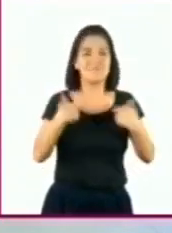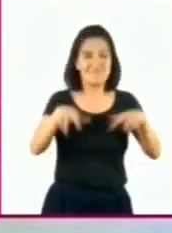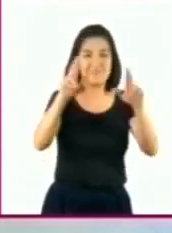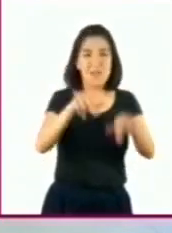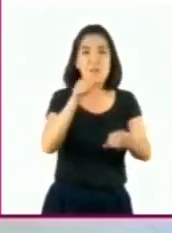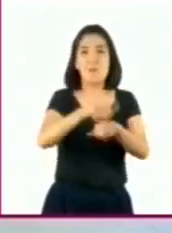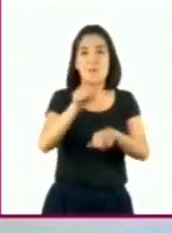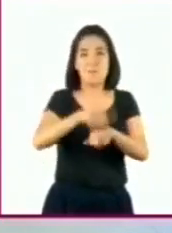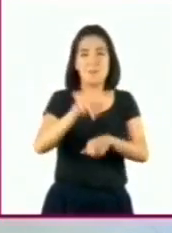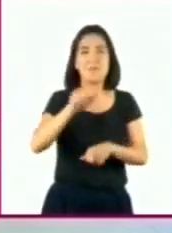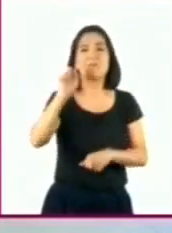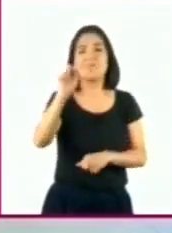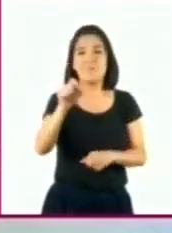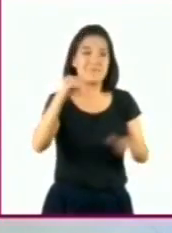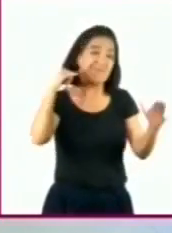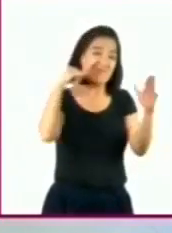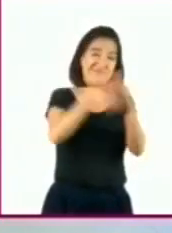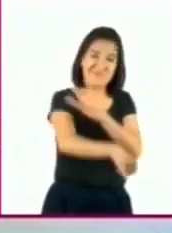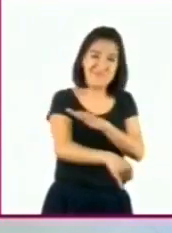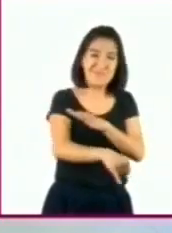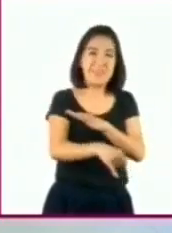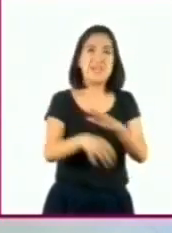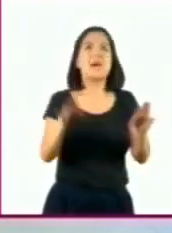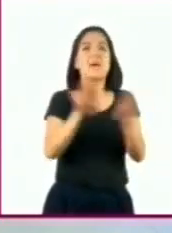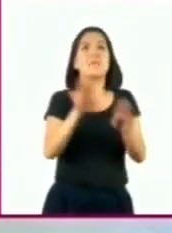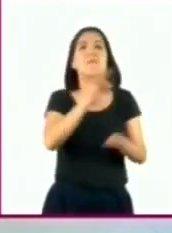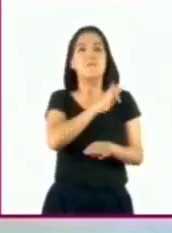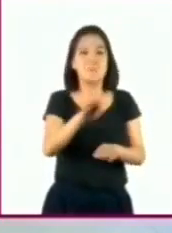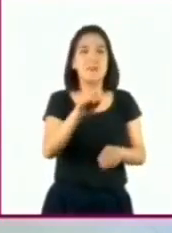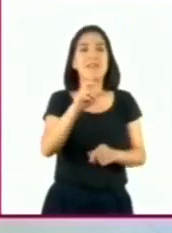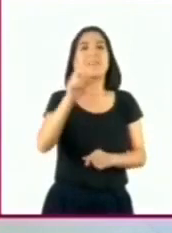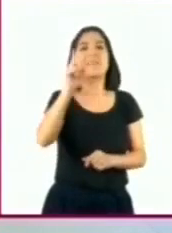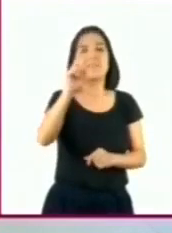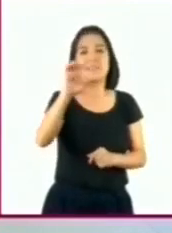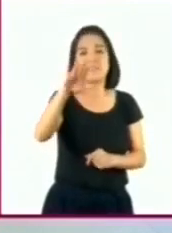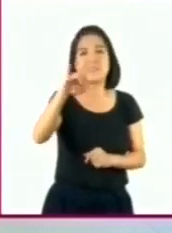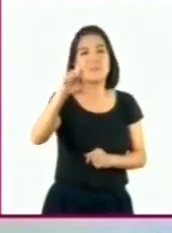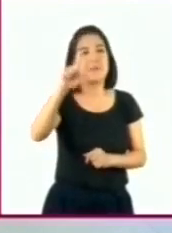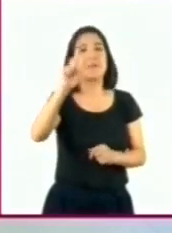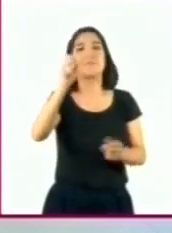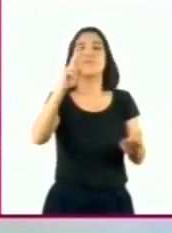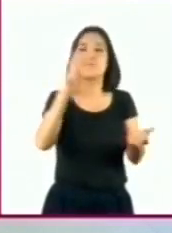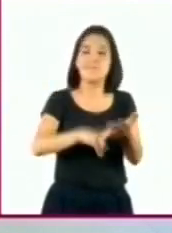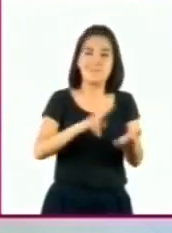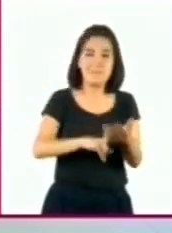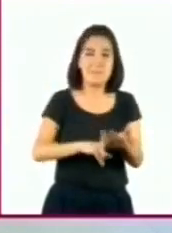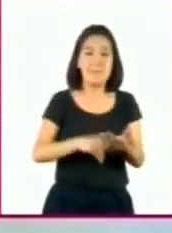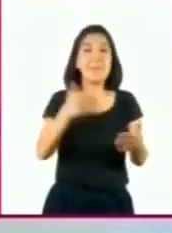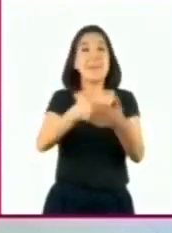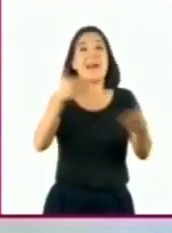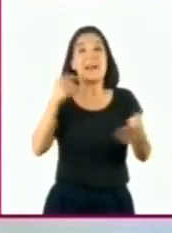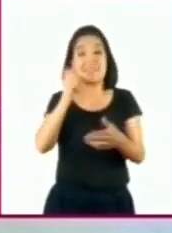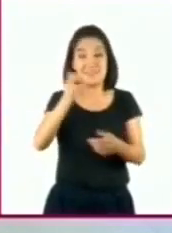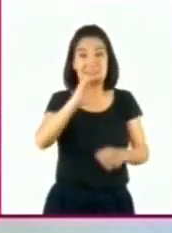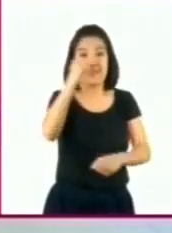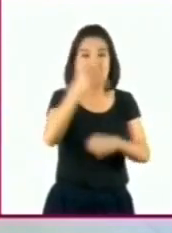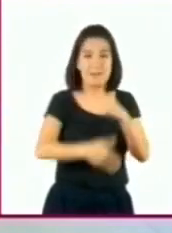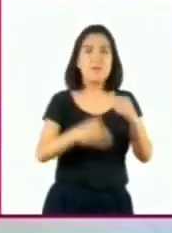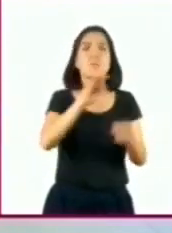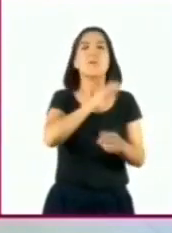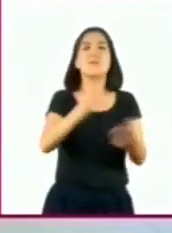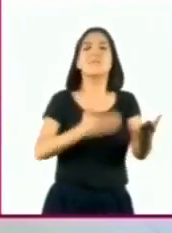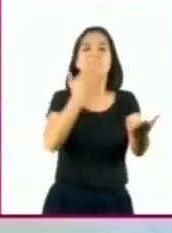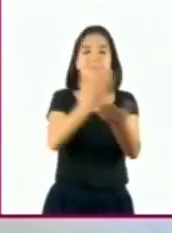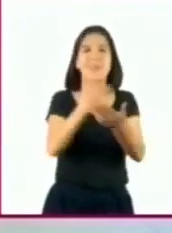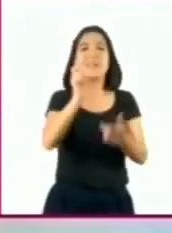número decimal finito tiene una fracción decimal equivalente. Antes de terminar, queremos proponerles un